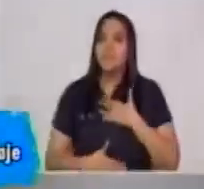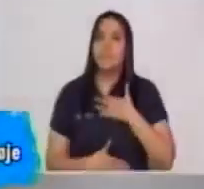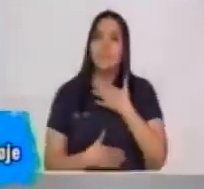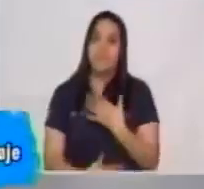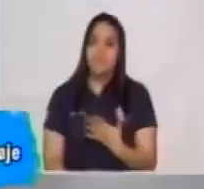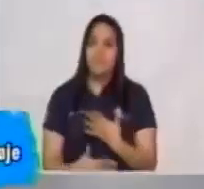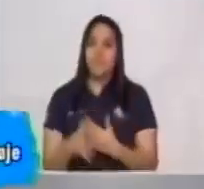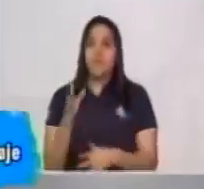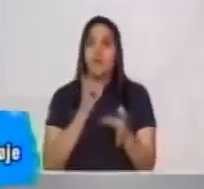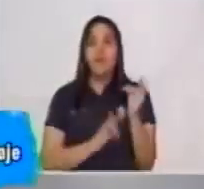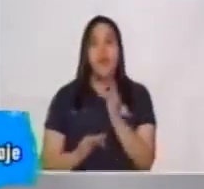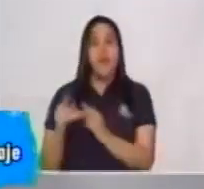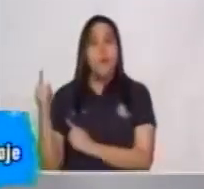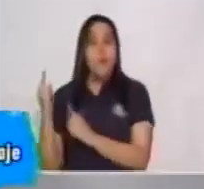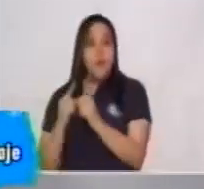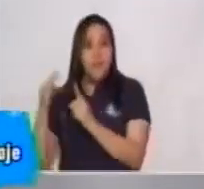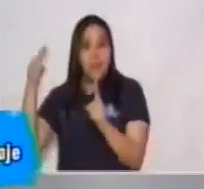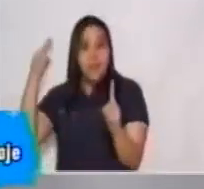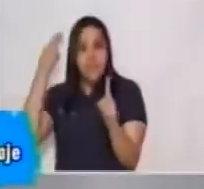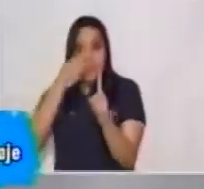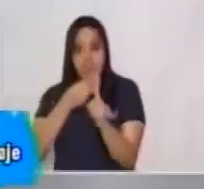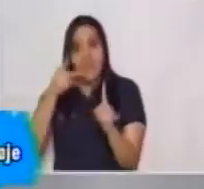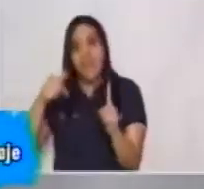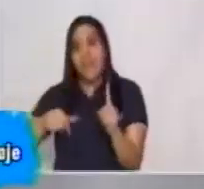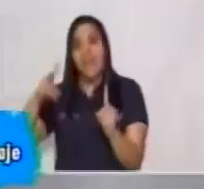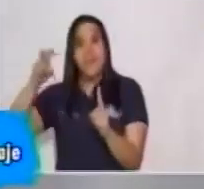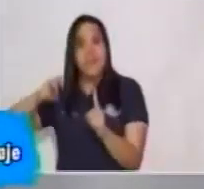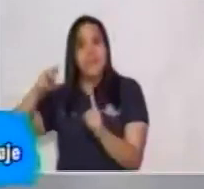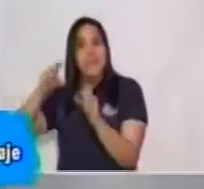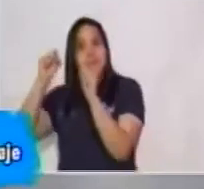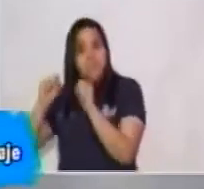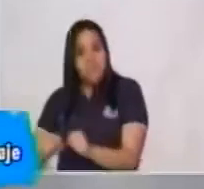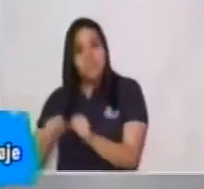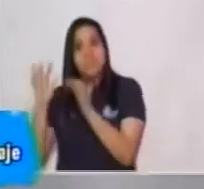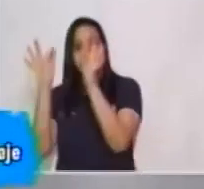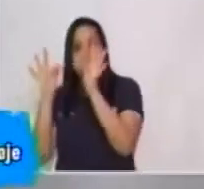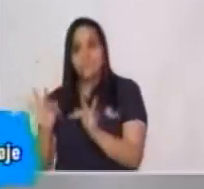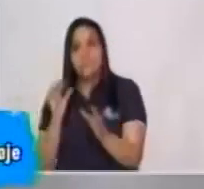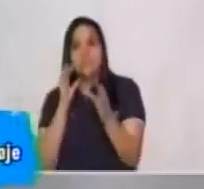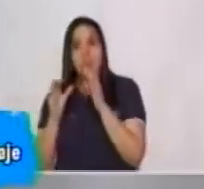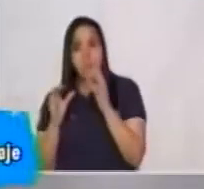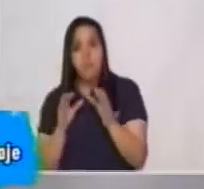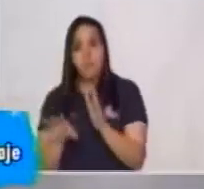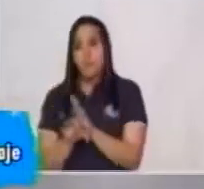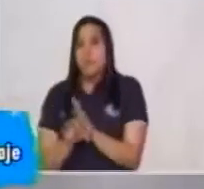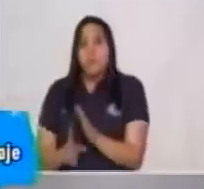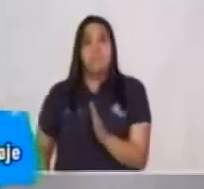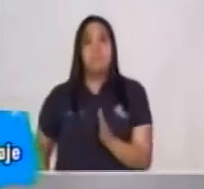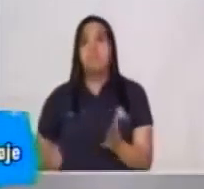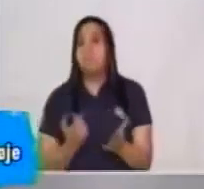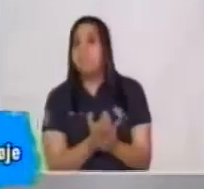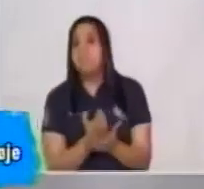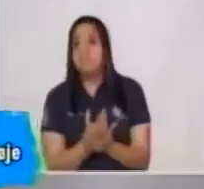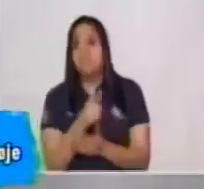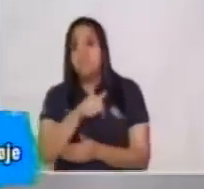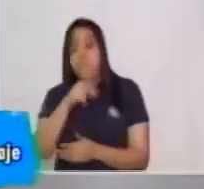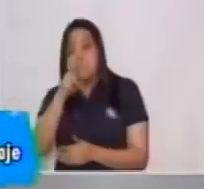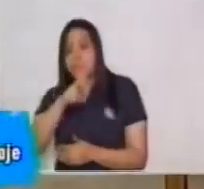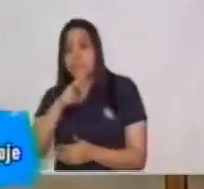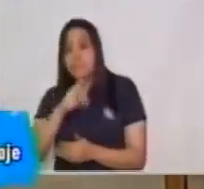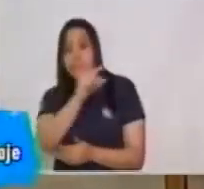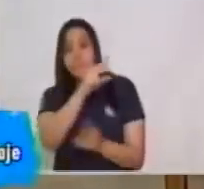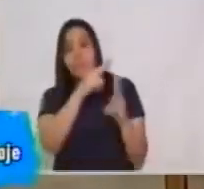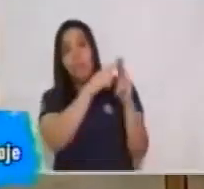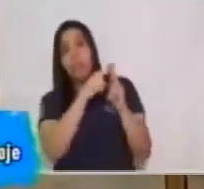¿Cuál es la meta? La necesidad nuevamente. Es decir, él no tiene dinero con qué pagar, la persona no tiene dinero con qué pagar, y necesita que le preste.